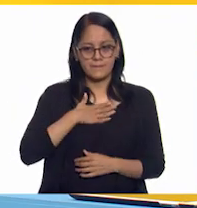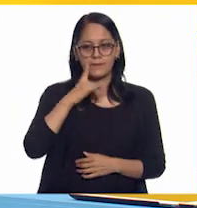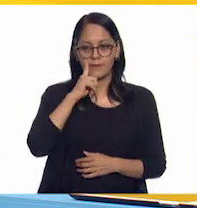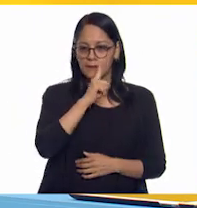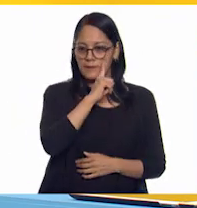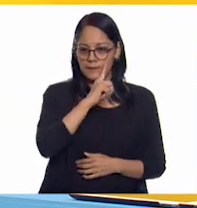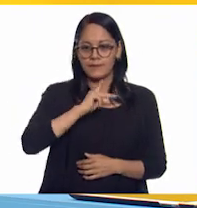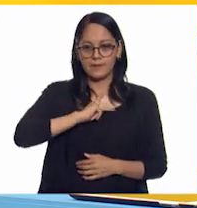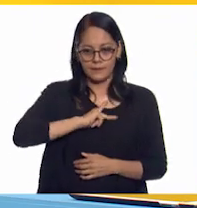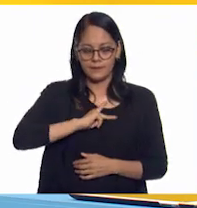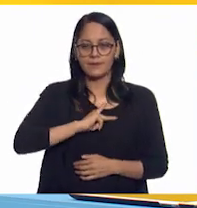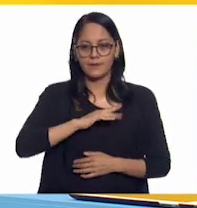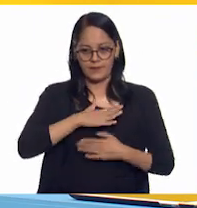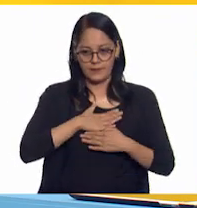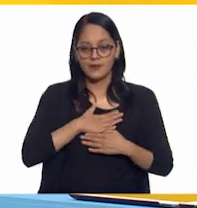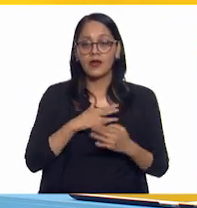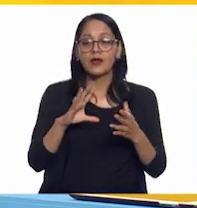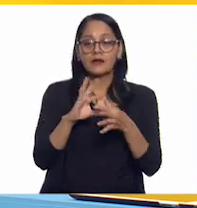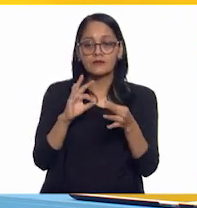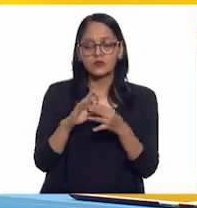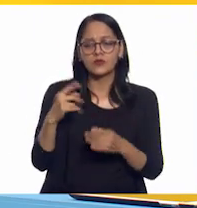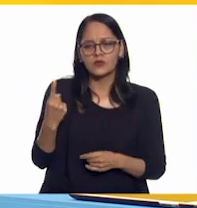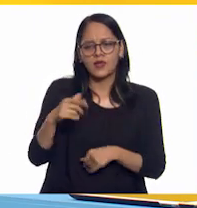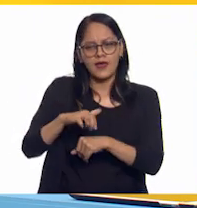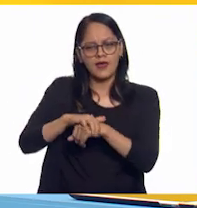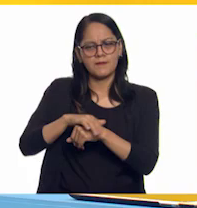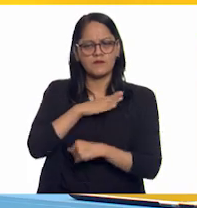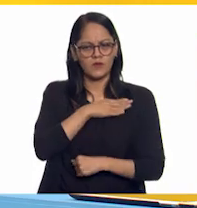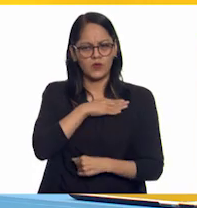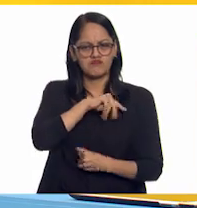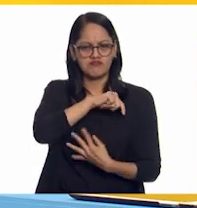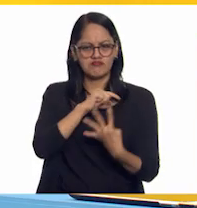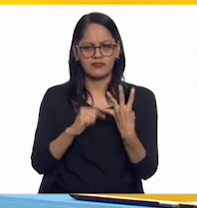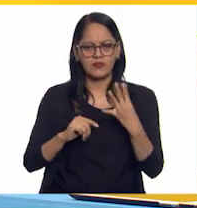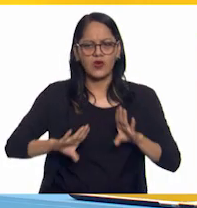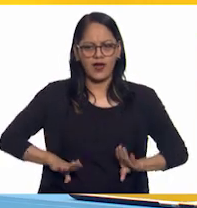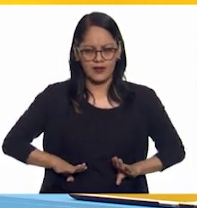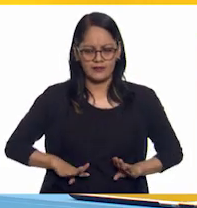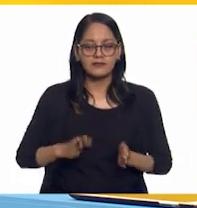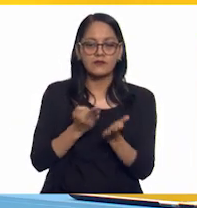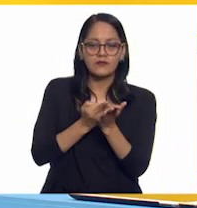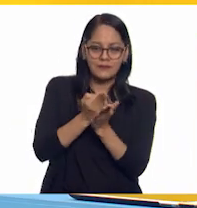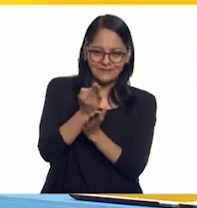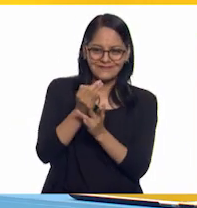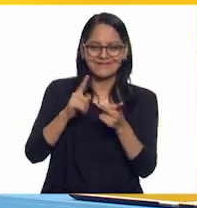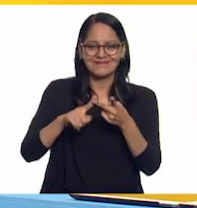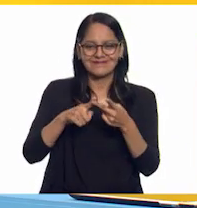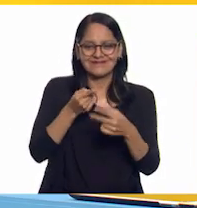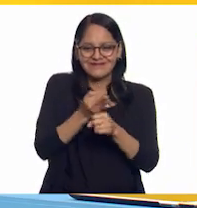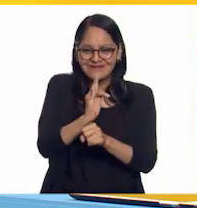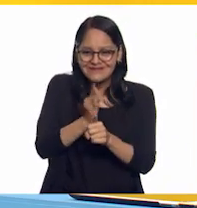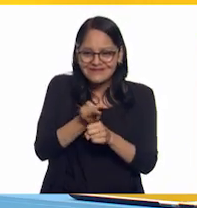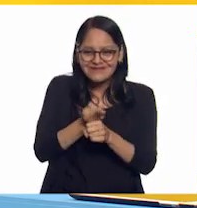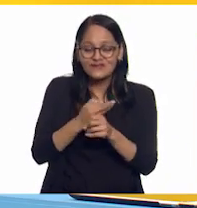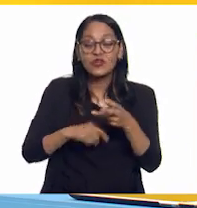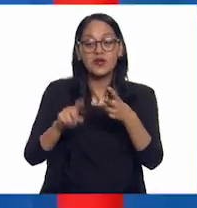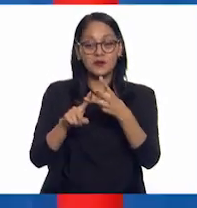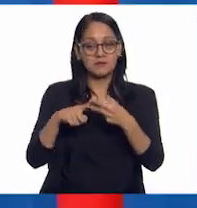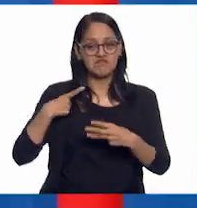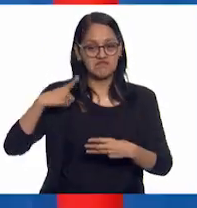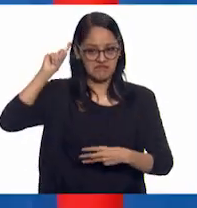vista, son las características que debe de tener un buen amigo o amiga. Que sea leal, gracioso y dispuesto a ayudar.